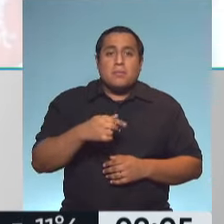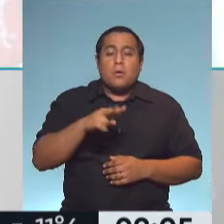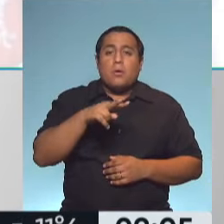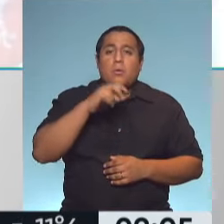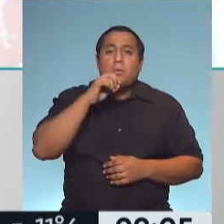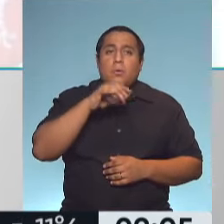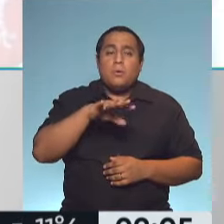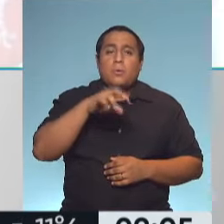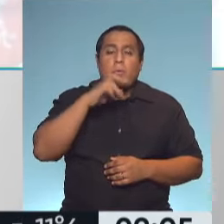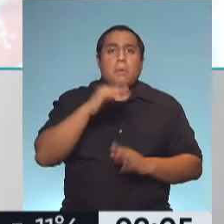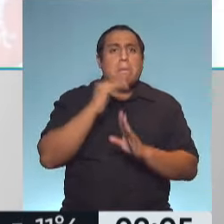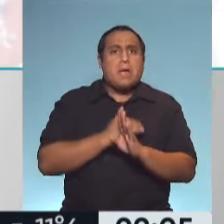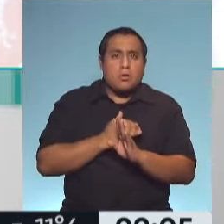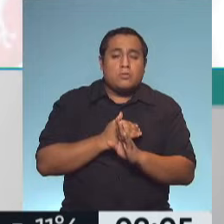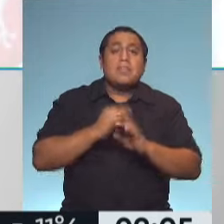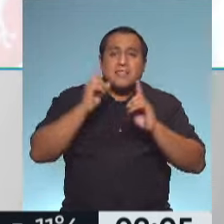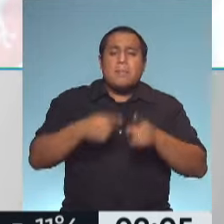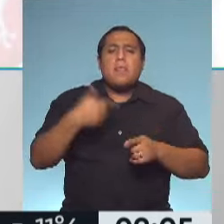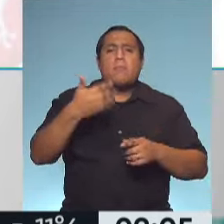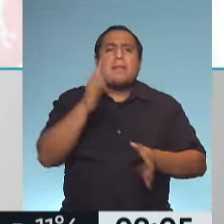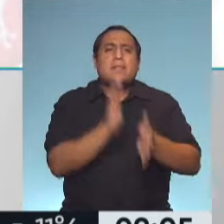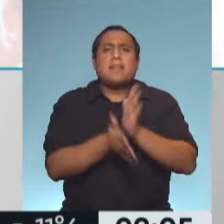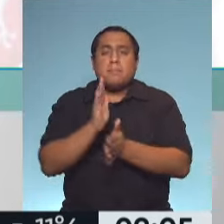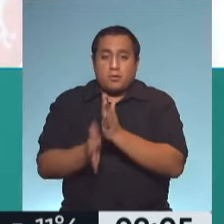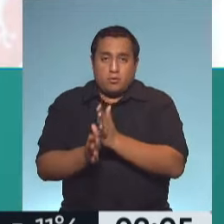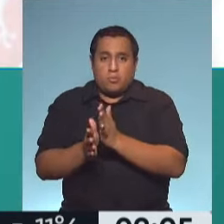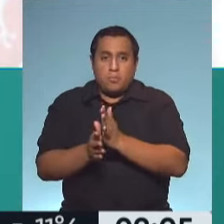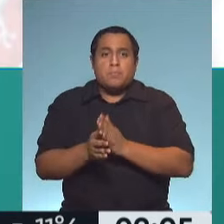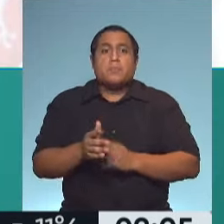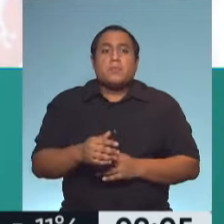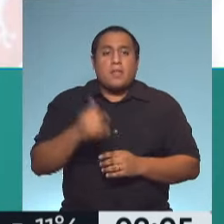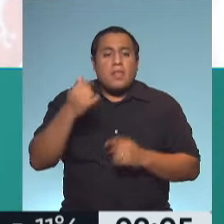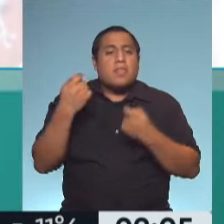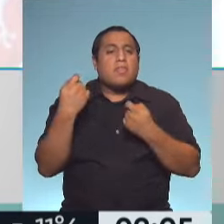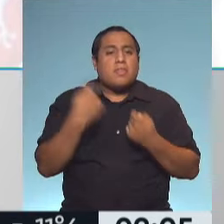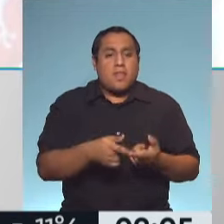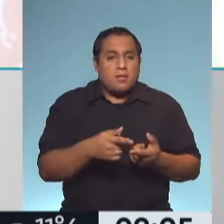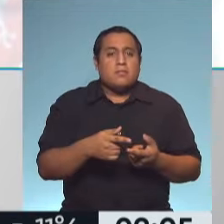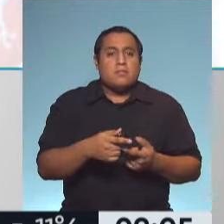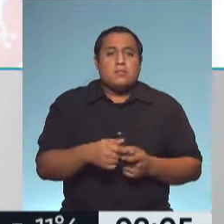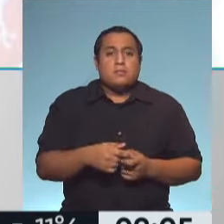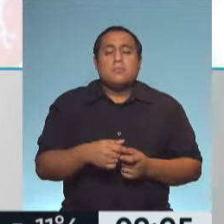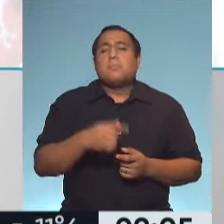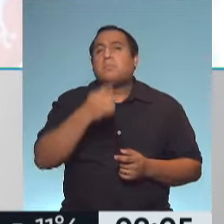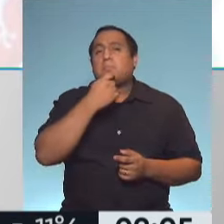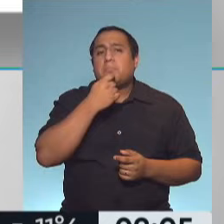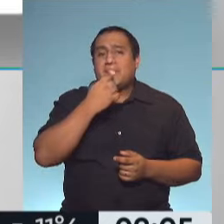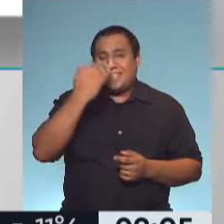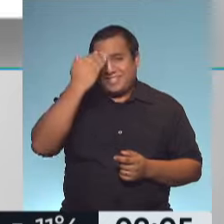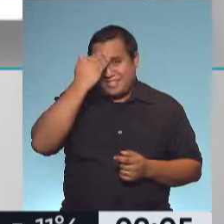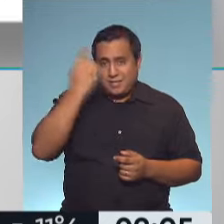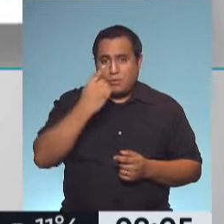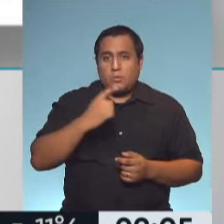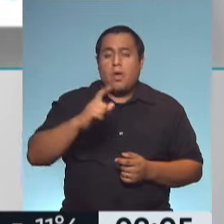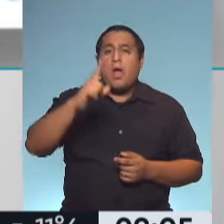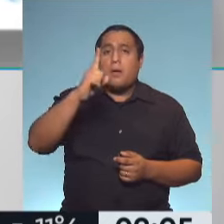sino que aparte probamos el tratamiento que se basa en aplicarle un bronco dilatador y el paciente al cabo de 15 minutos le